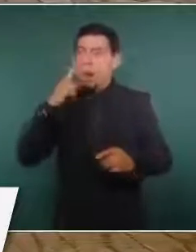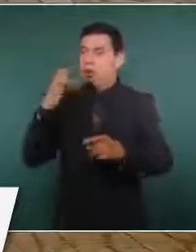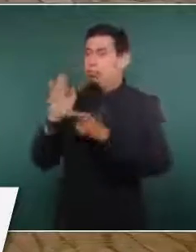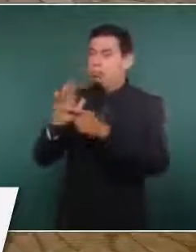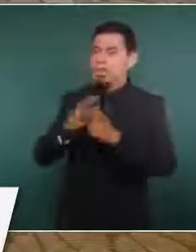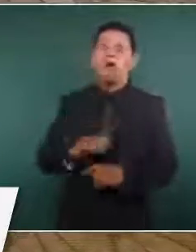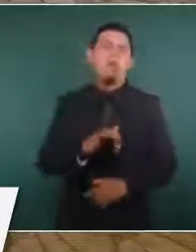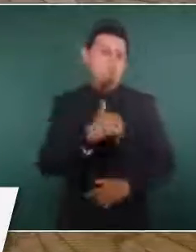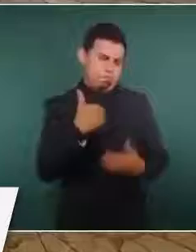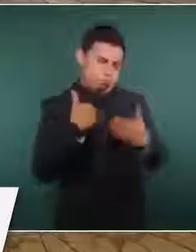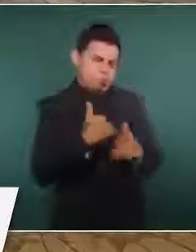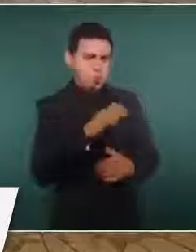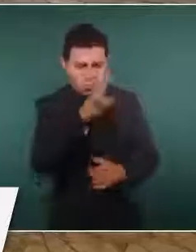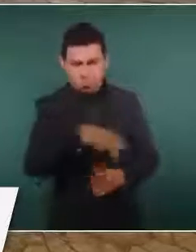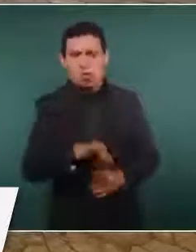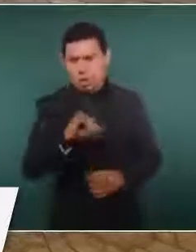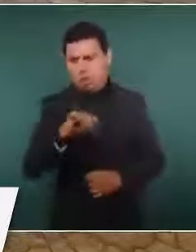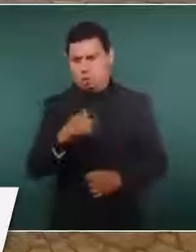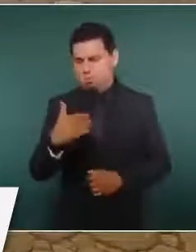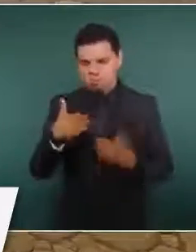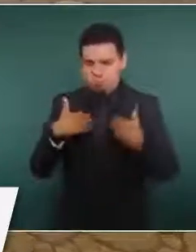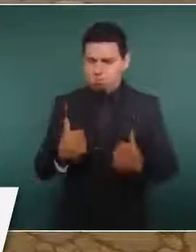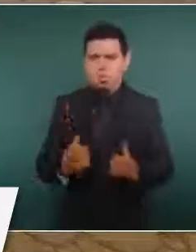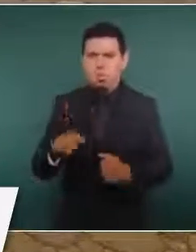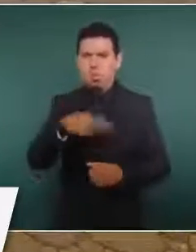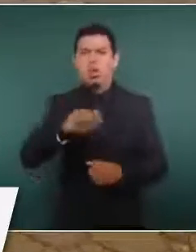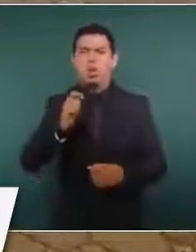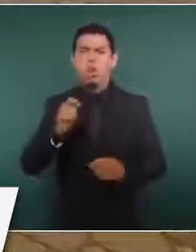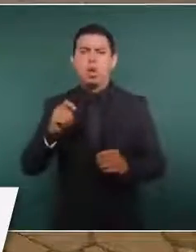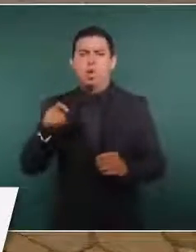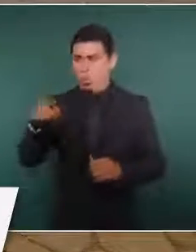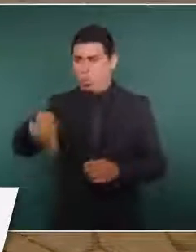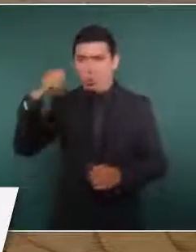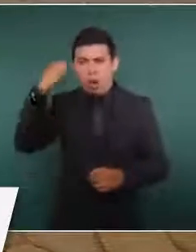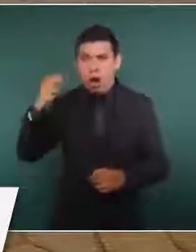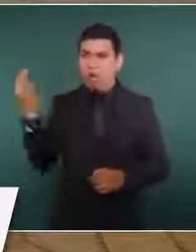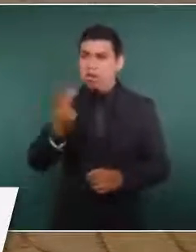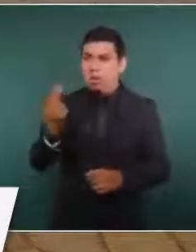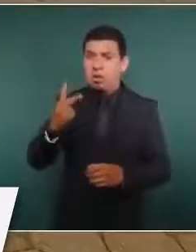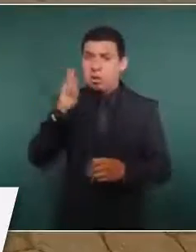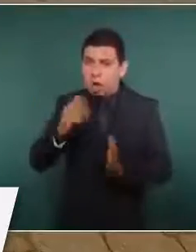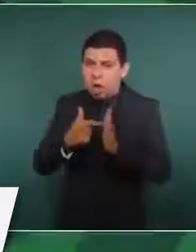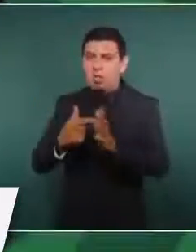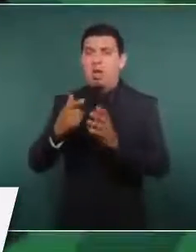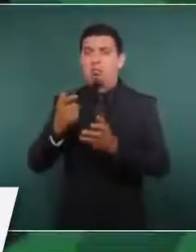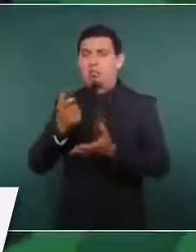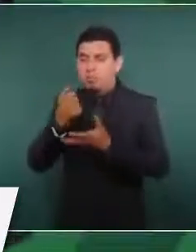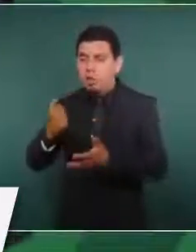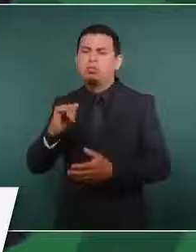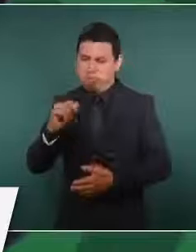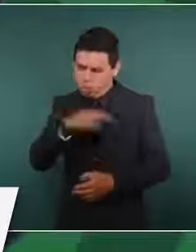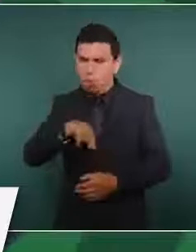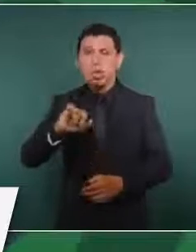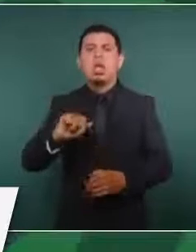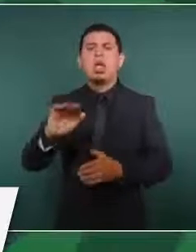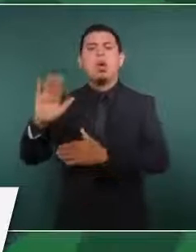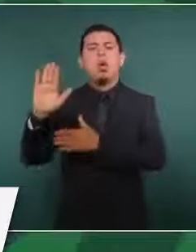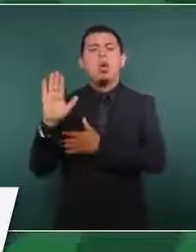sin duda, es un compromiso con el pueblo de Oaxaca. Vamos a terminar